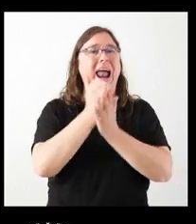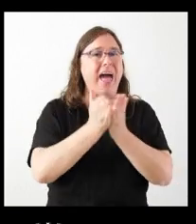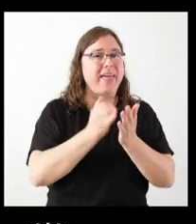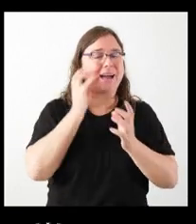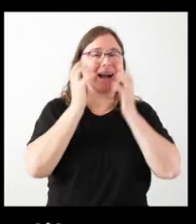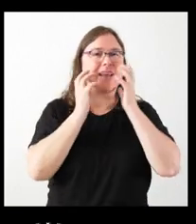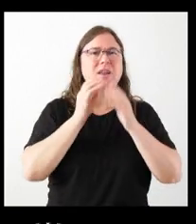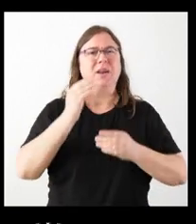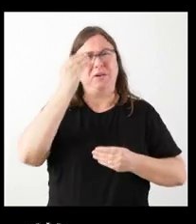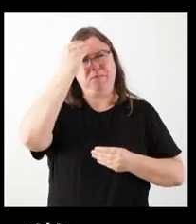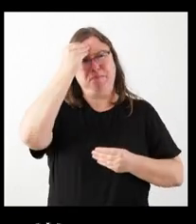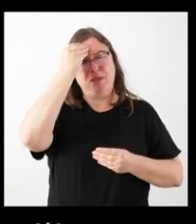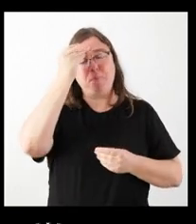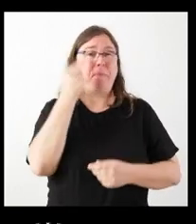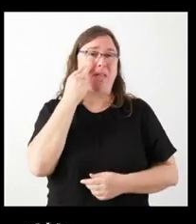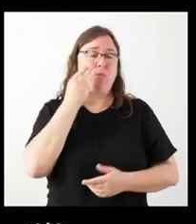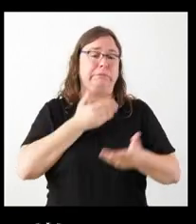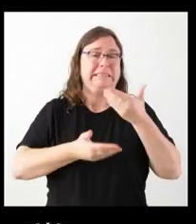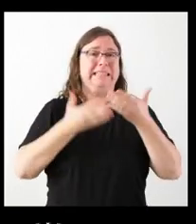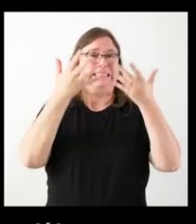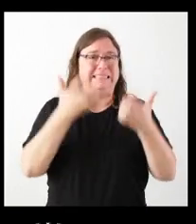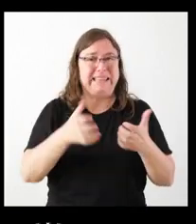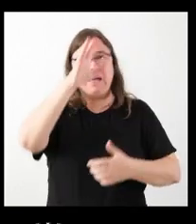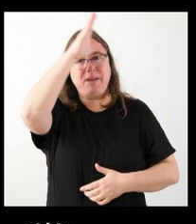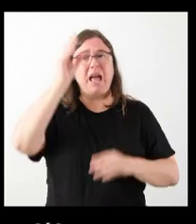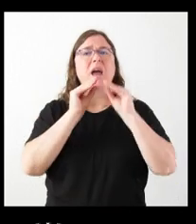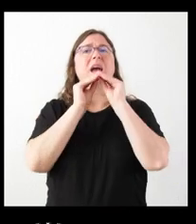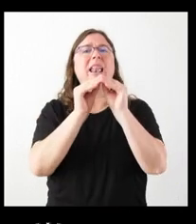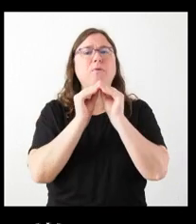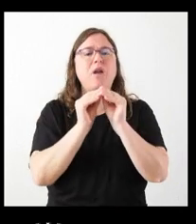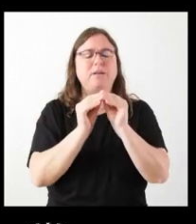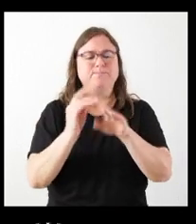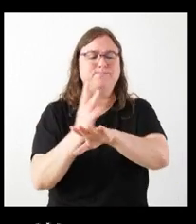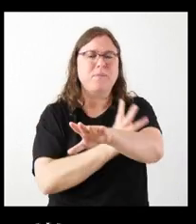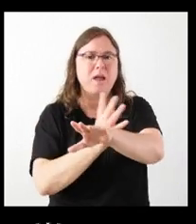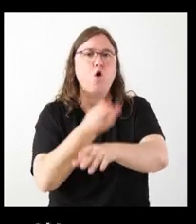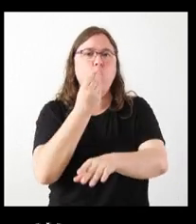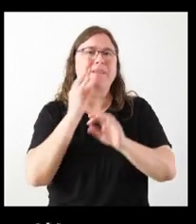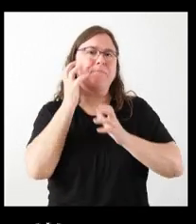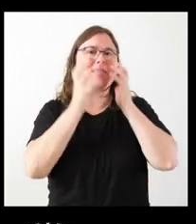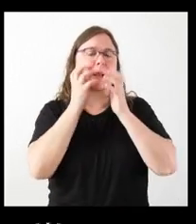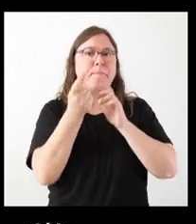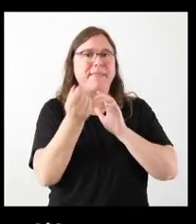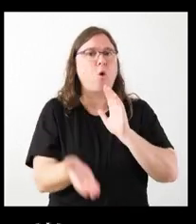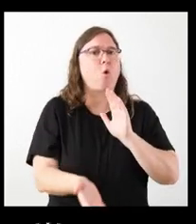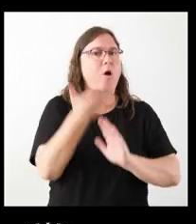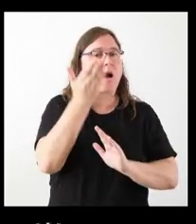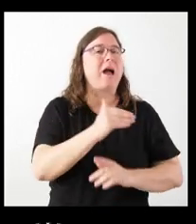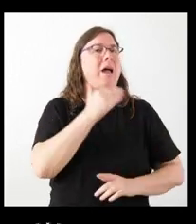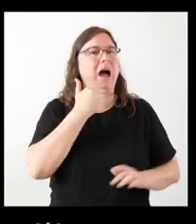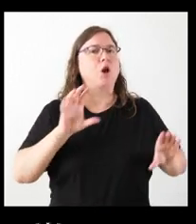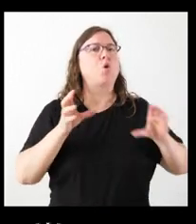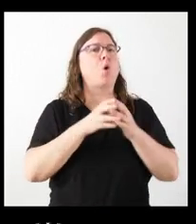sequía este verano, la producción de forrajes para la elaboración de piensos pueda experimentar una subida en sus precios. ¿Contempla a la Junta algún tipo de